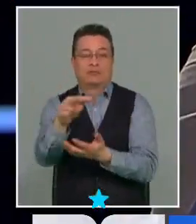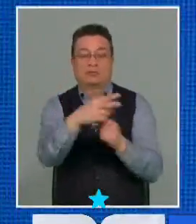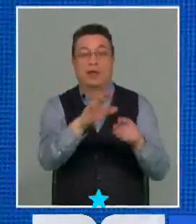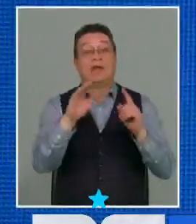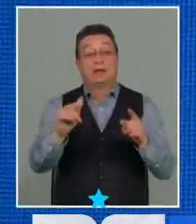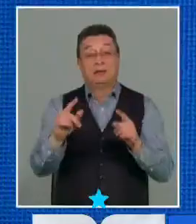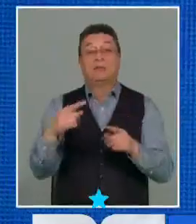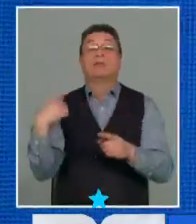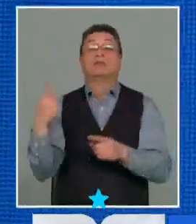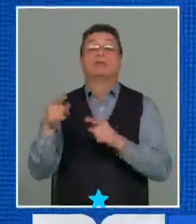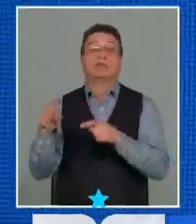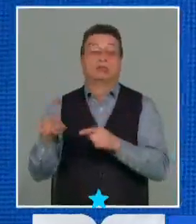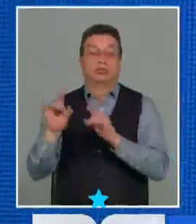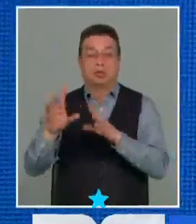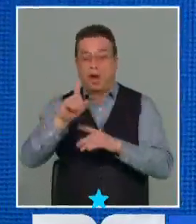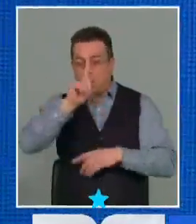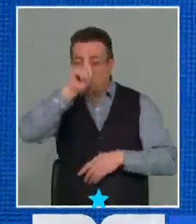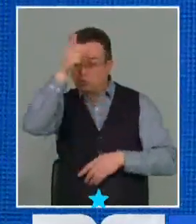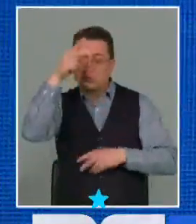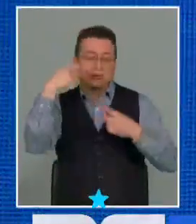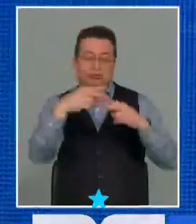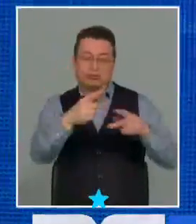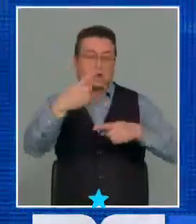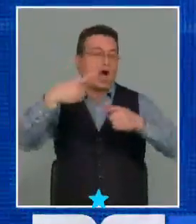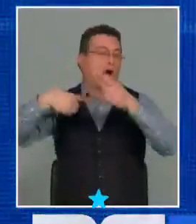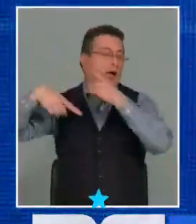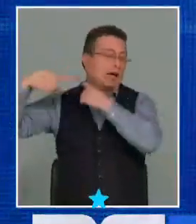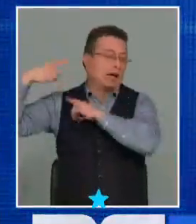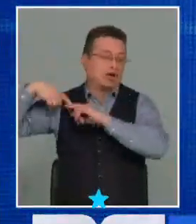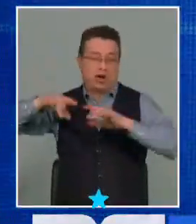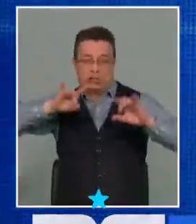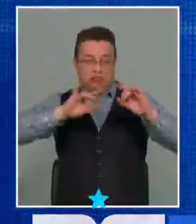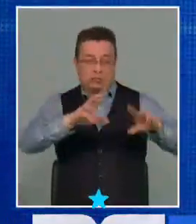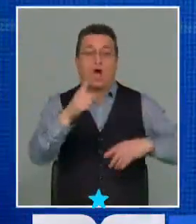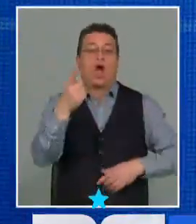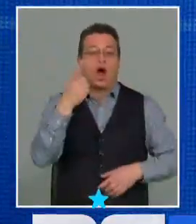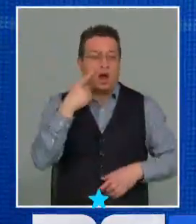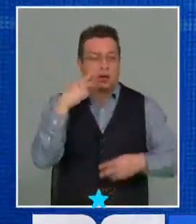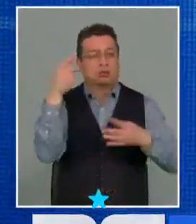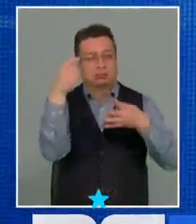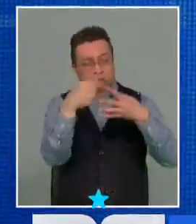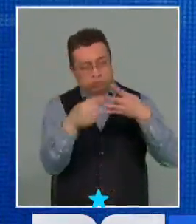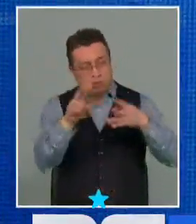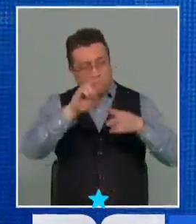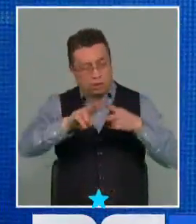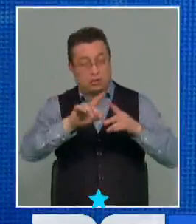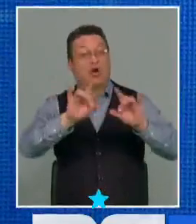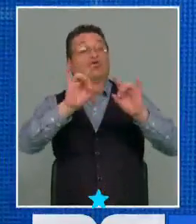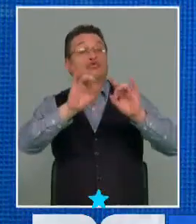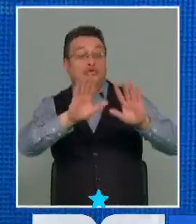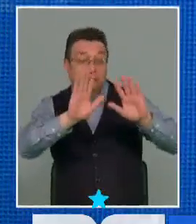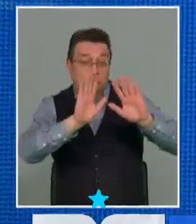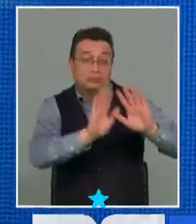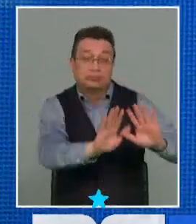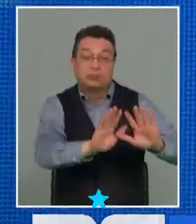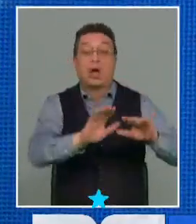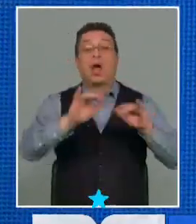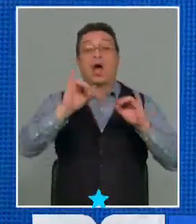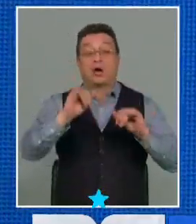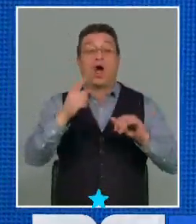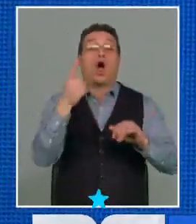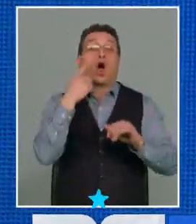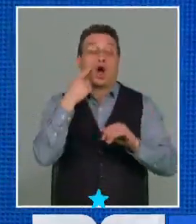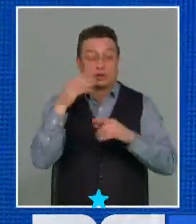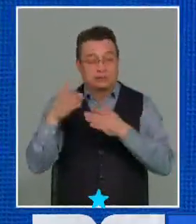generalmente están determinados por su costumbre y lo tanto aquellos asuntos que tradicionalmente han conocido y resuelto seguirán siendo conocidos o se